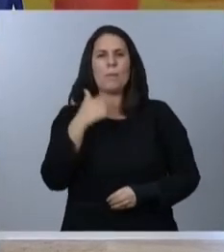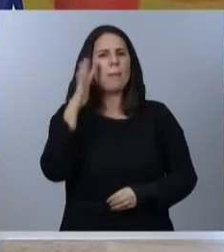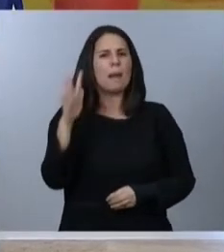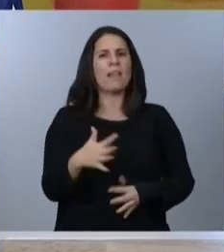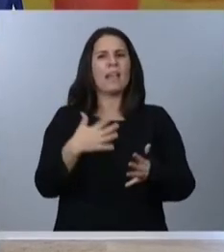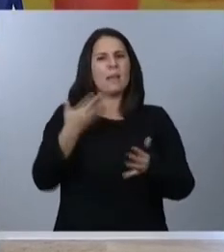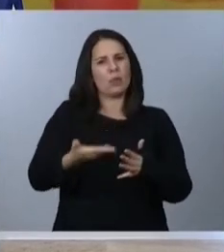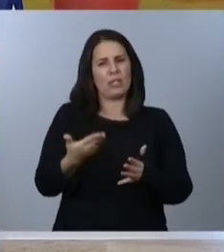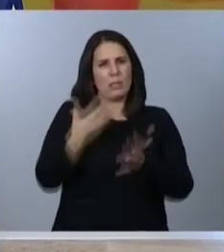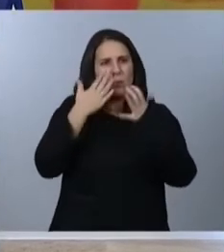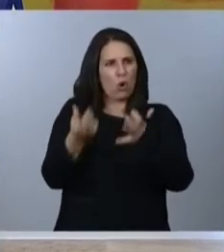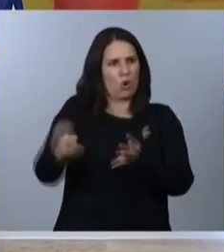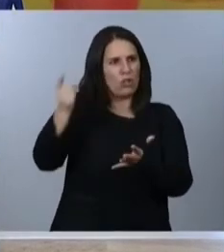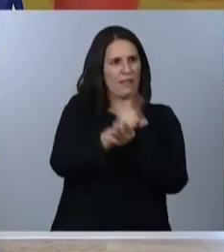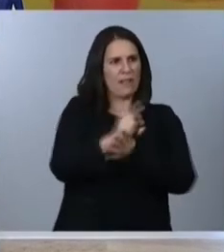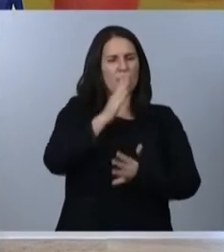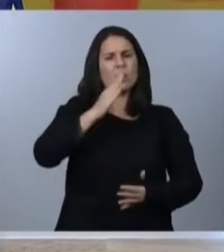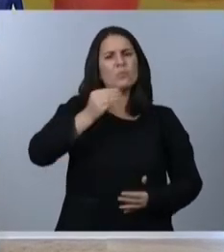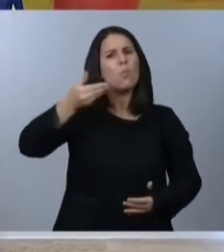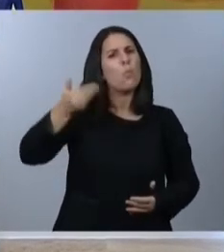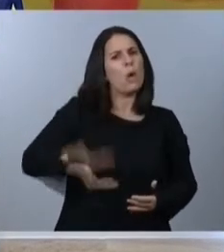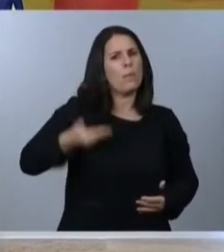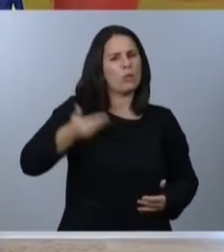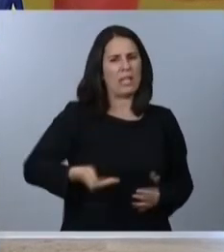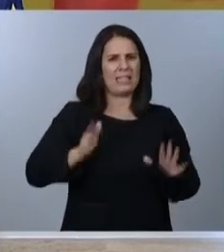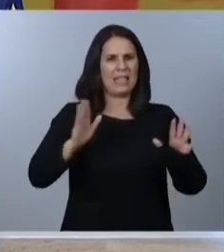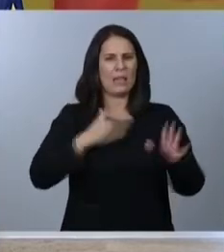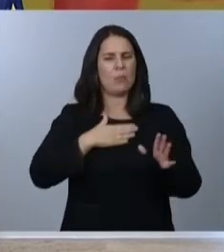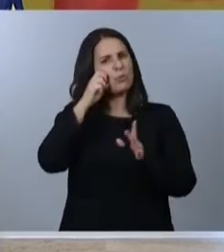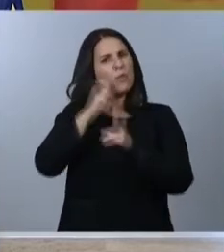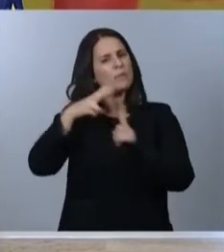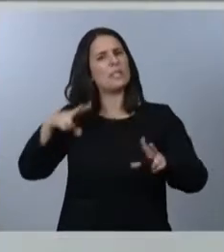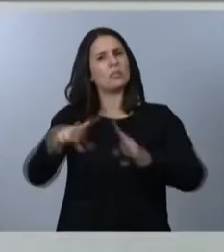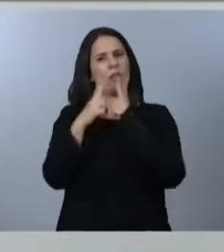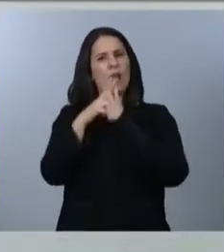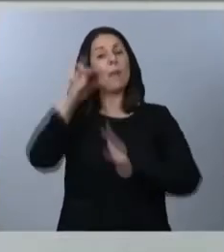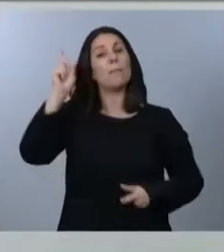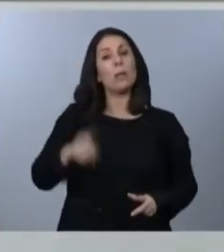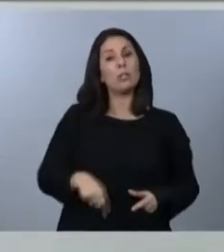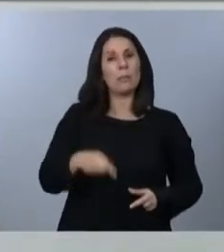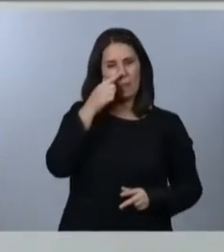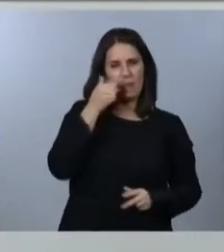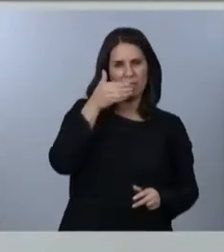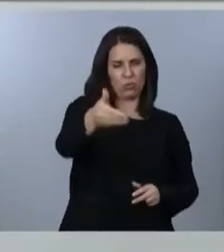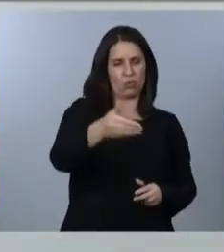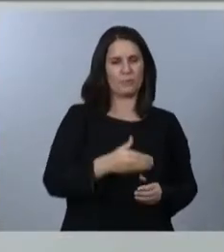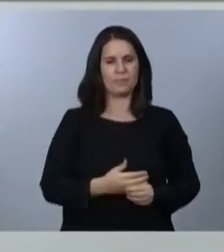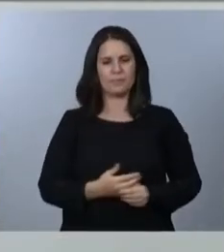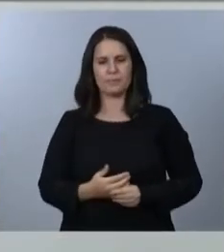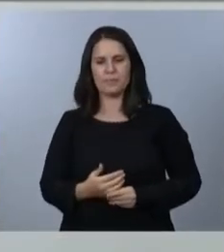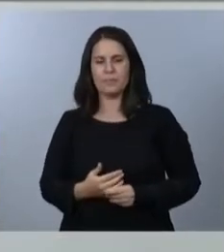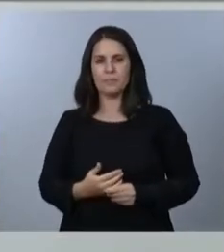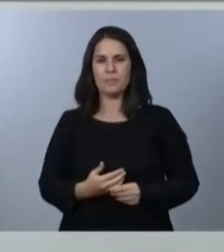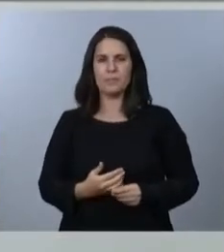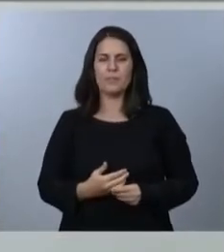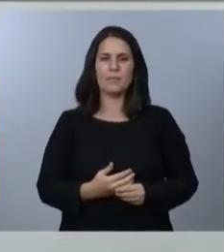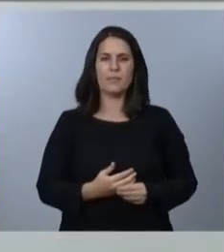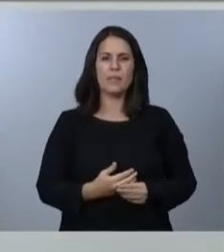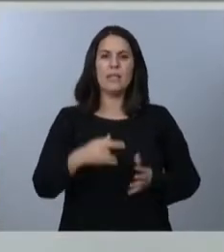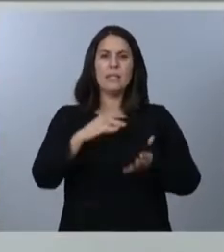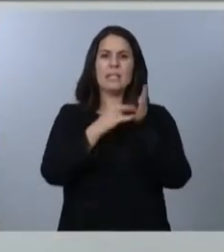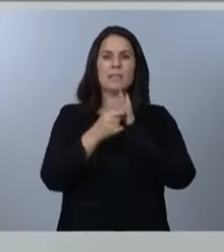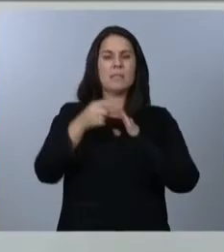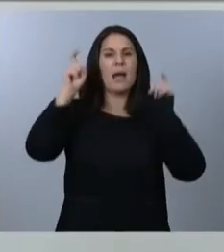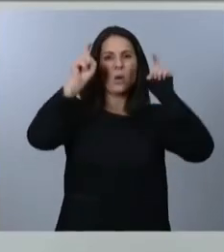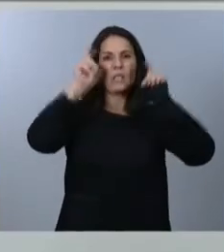porque son de una enorme trascendencia desde el punto de vista social, pero también de horizonte de futuro. Habrá una inversión en nuestro sistema educativo público y